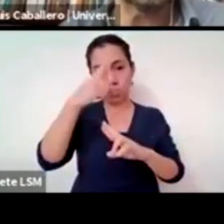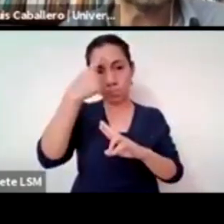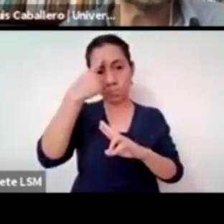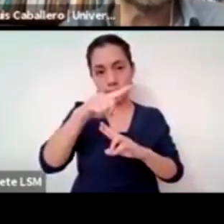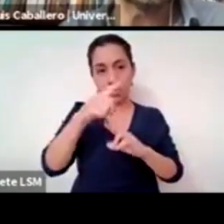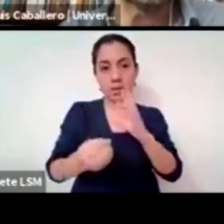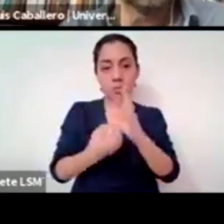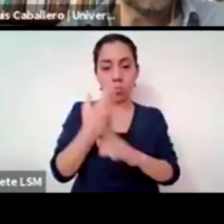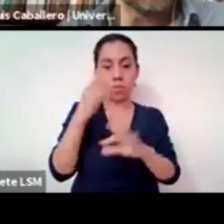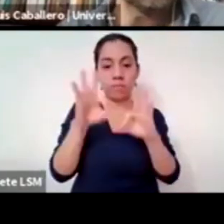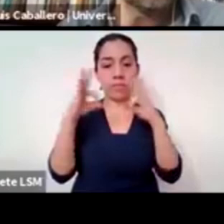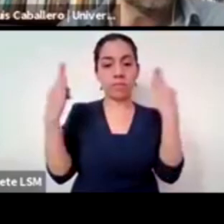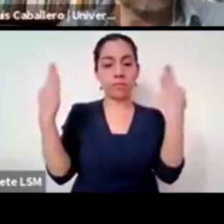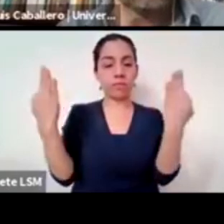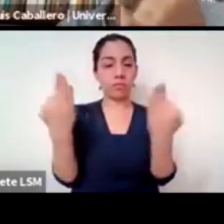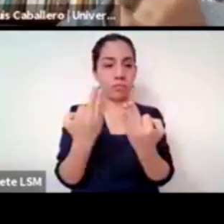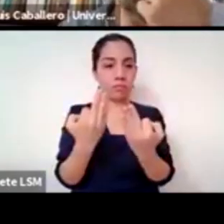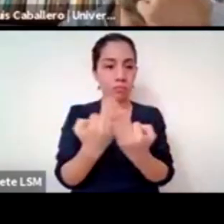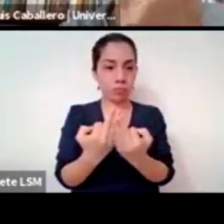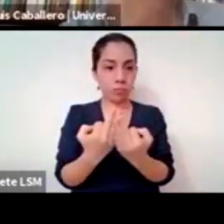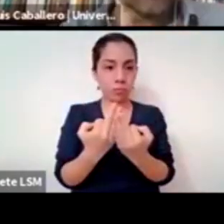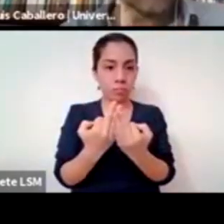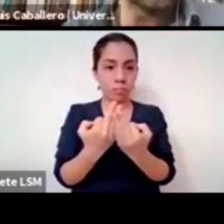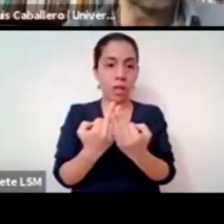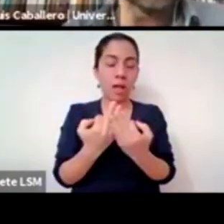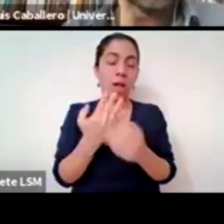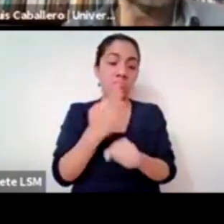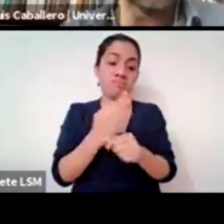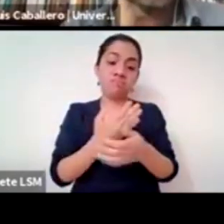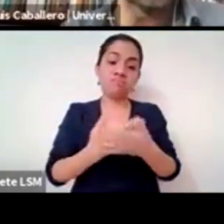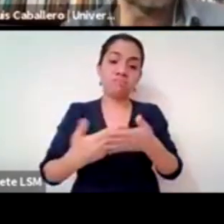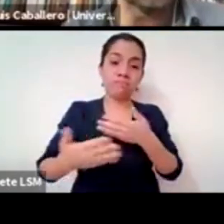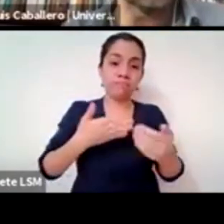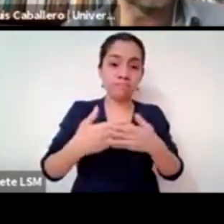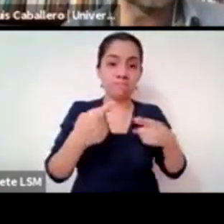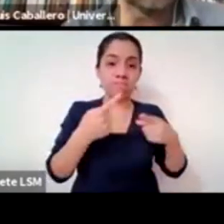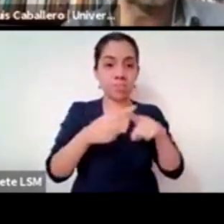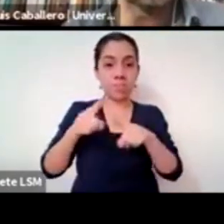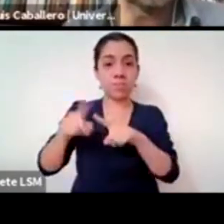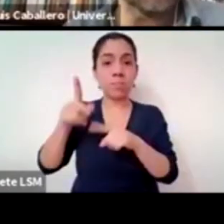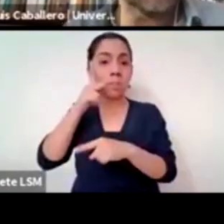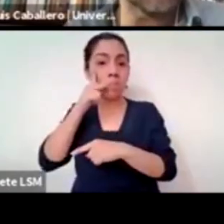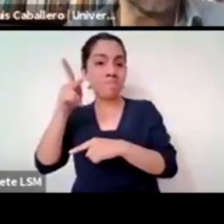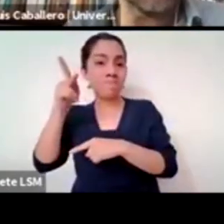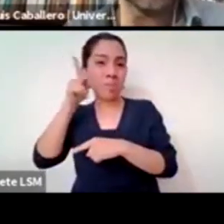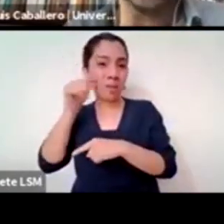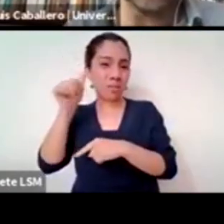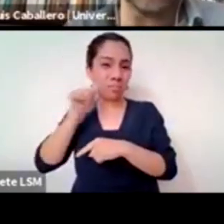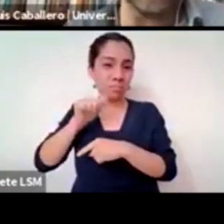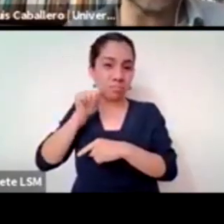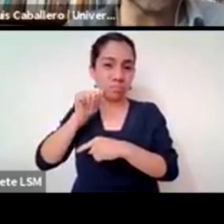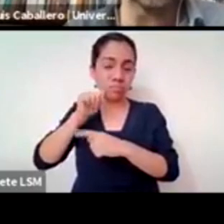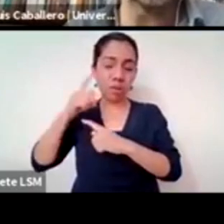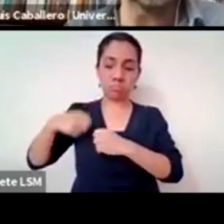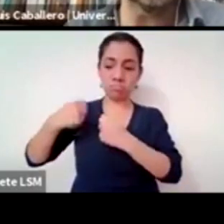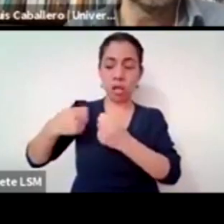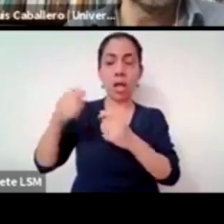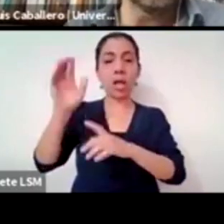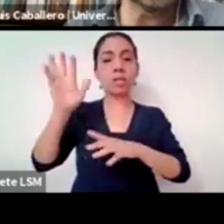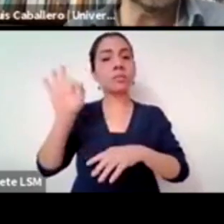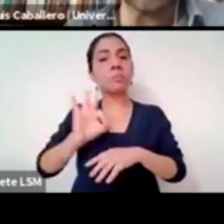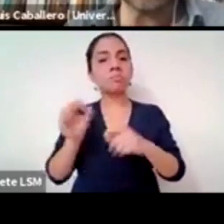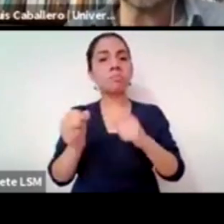Juan XXIII en tiempos pues muy adversos de pontificados conservadores y en tiempos de regresión de la iglesia entonces